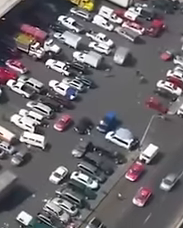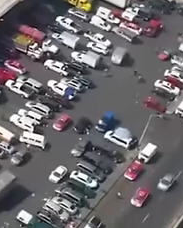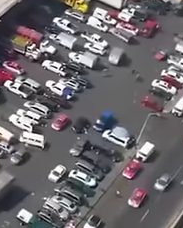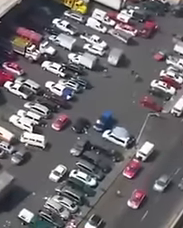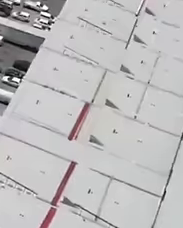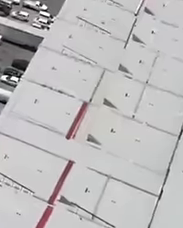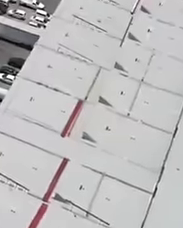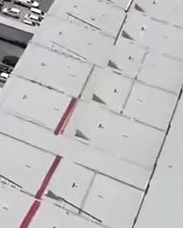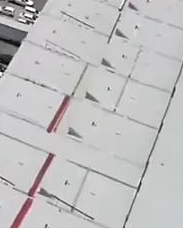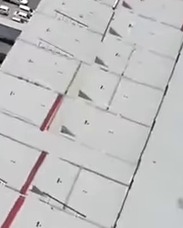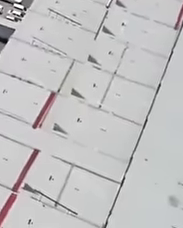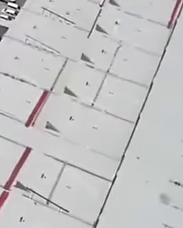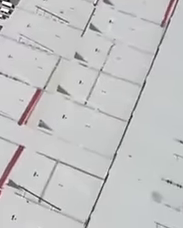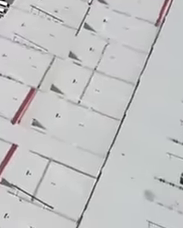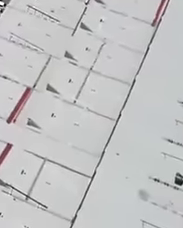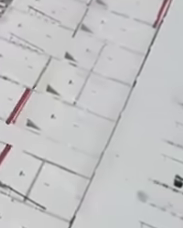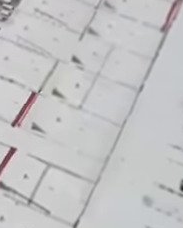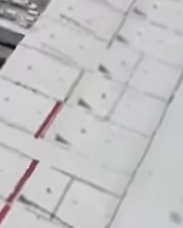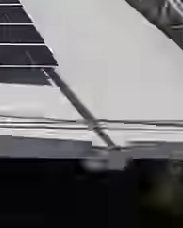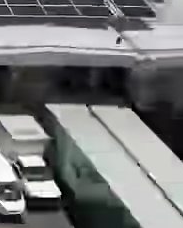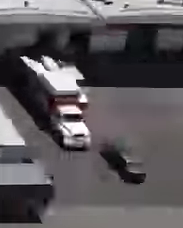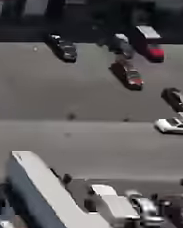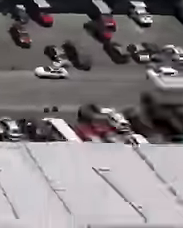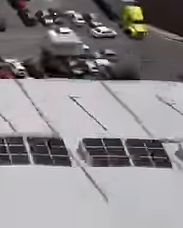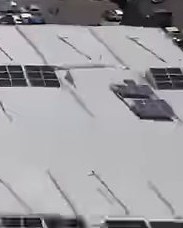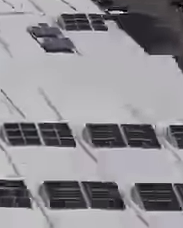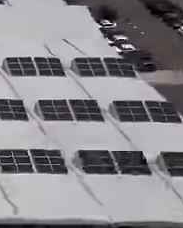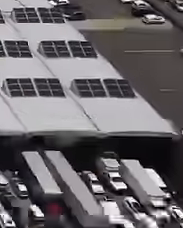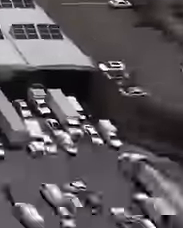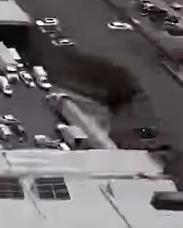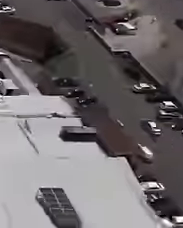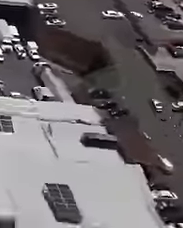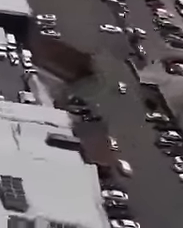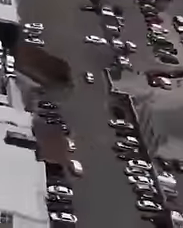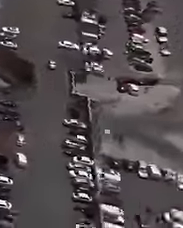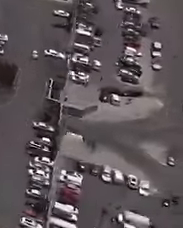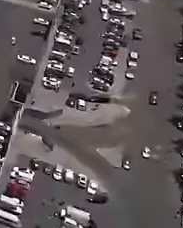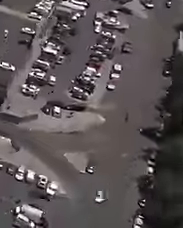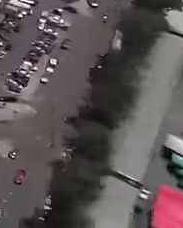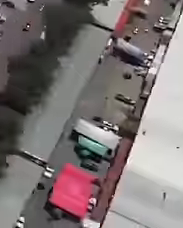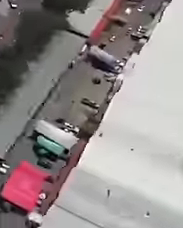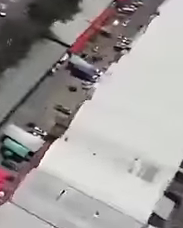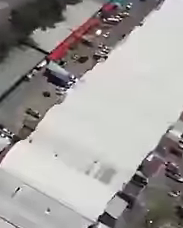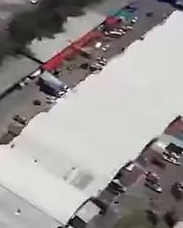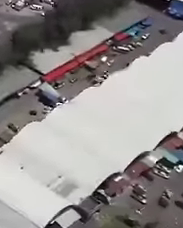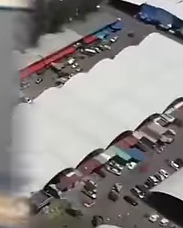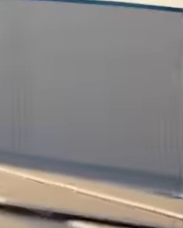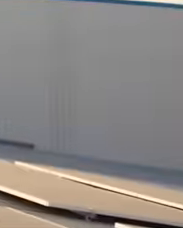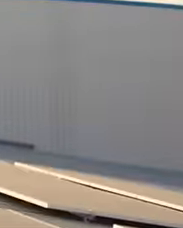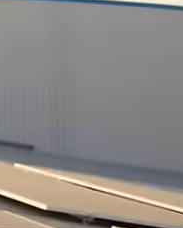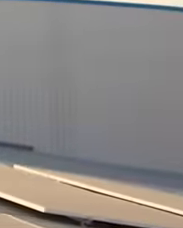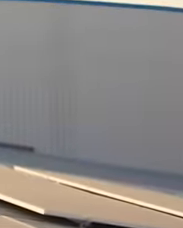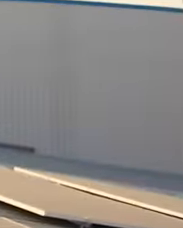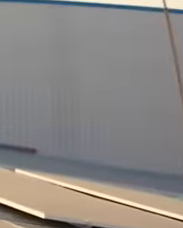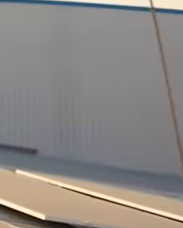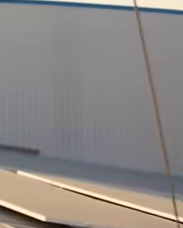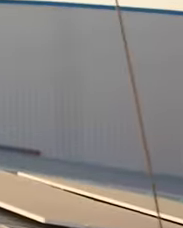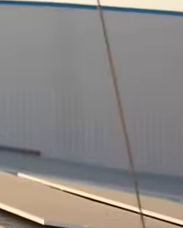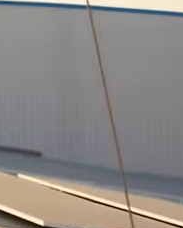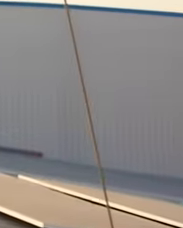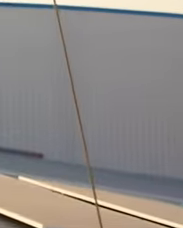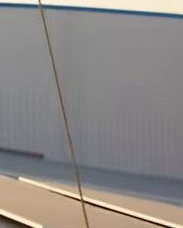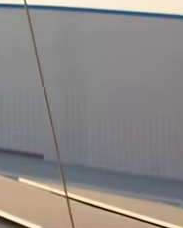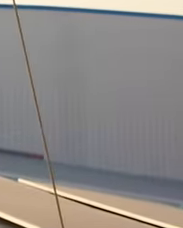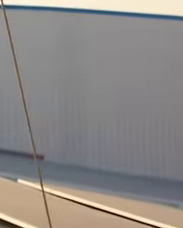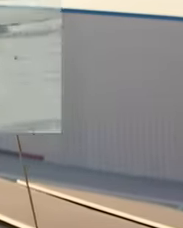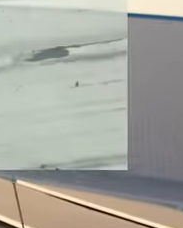y la soberanía energética, refutando debates falsos sobre la elección entre energías privadas y públicas.